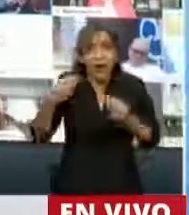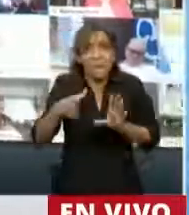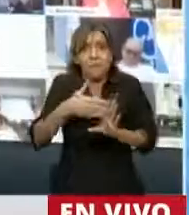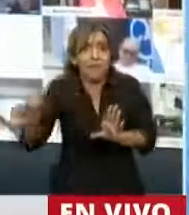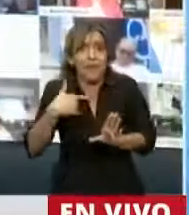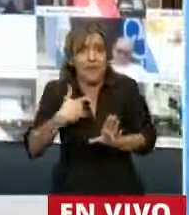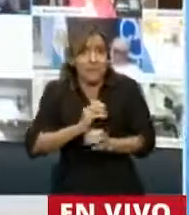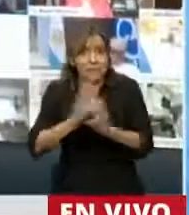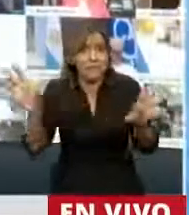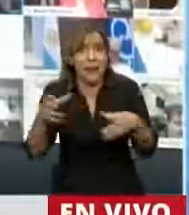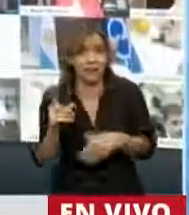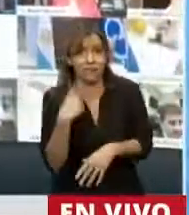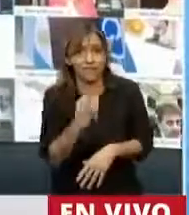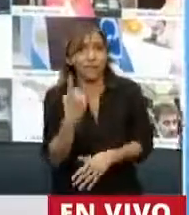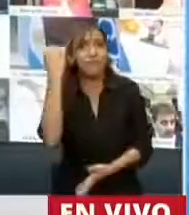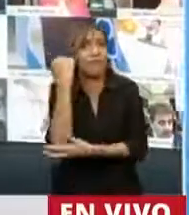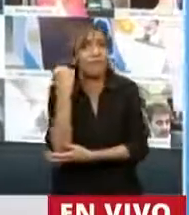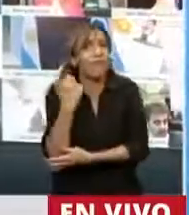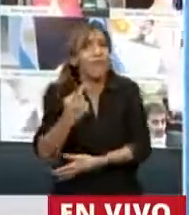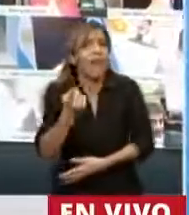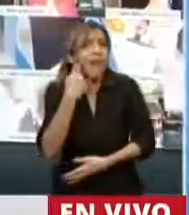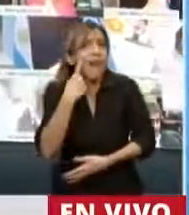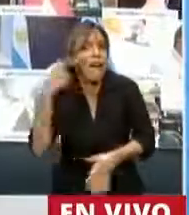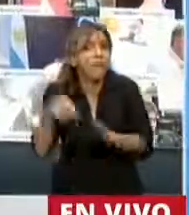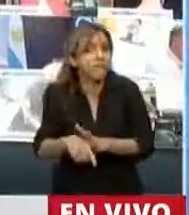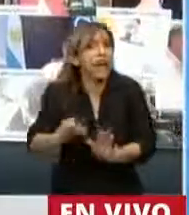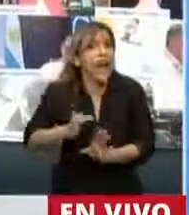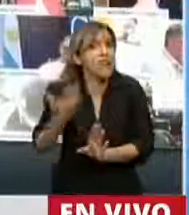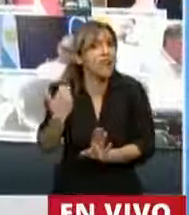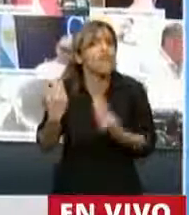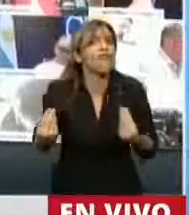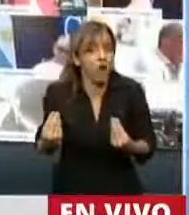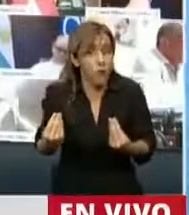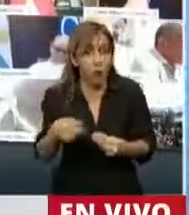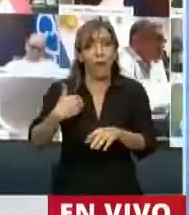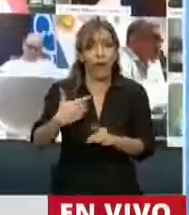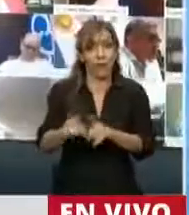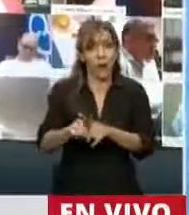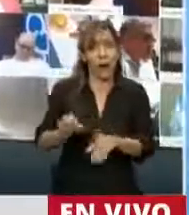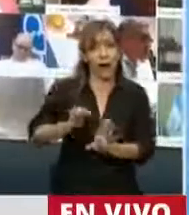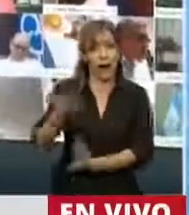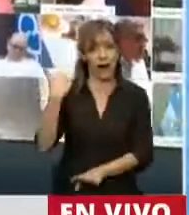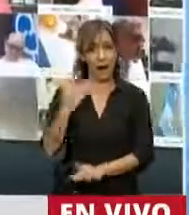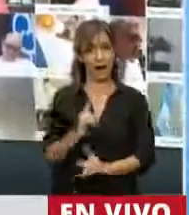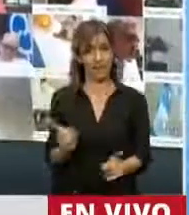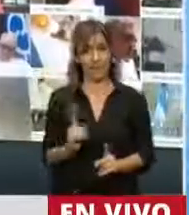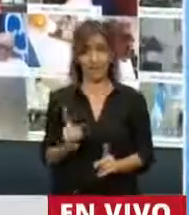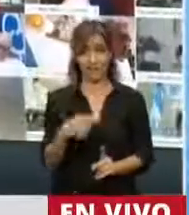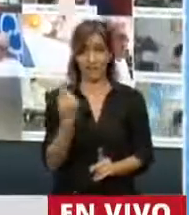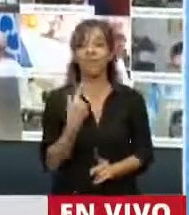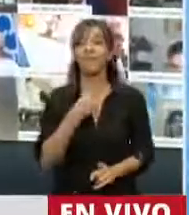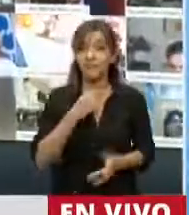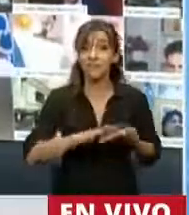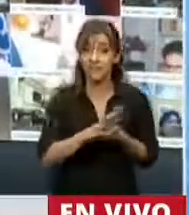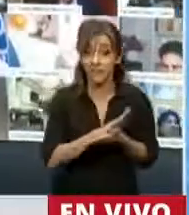asumimos este diagnóstico, corremos el riesgo de no resolver. Nosotros no queremos volver a la Argentina pre-pandemia, queremos resolver los problemas que la